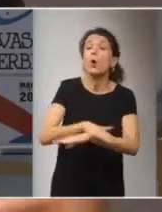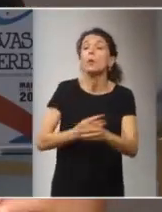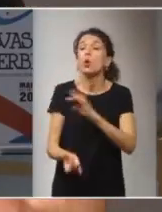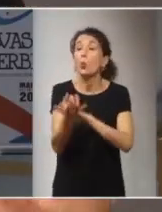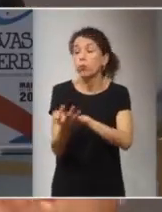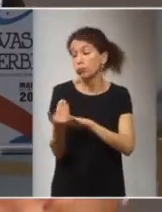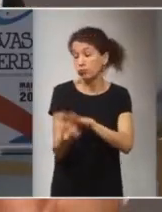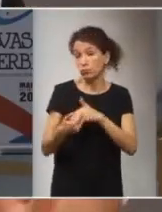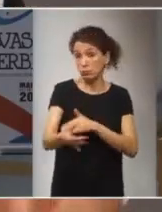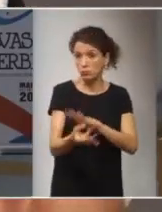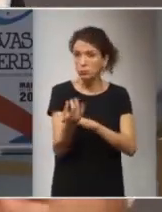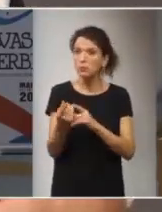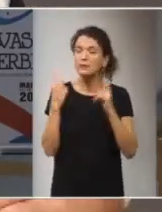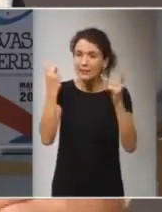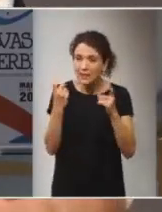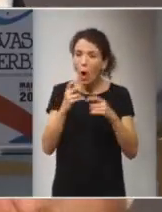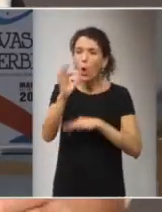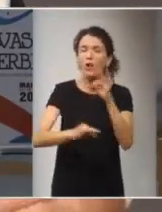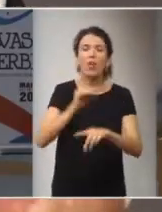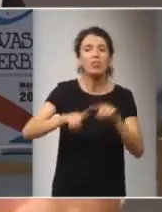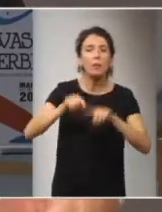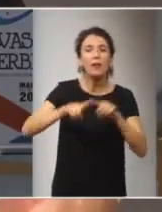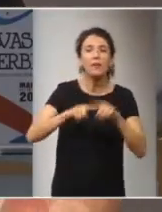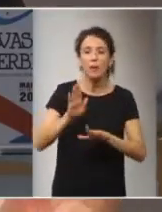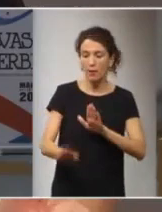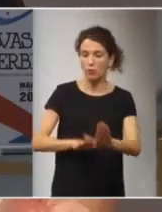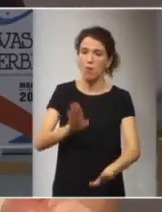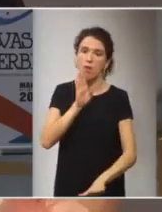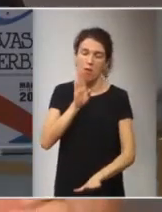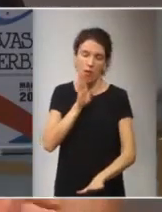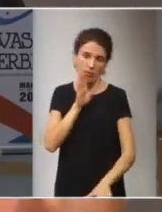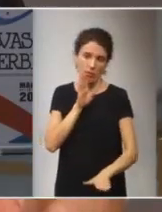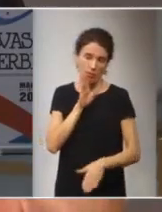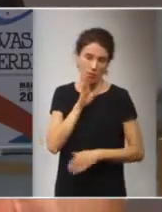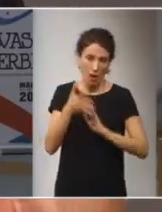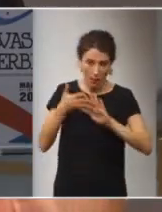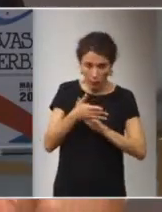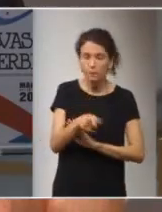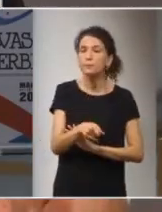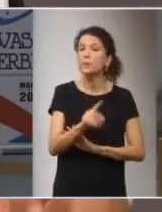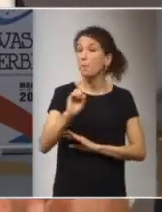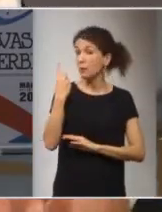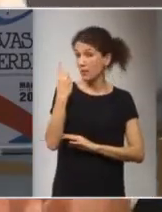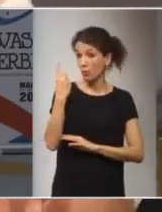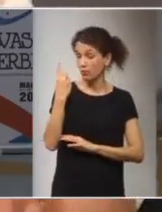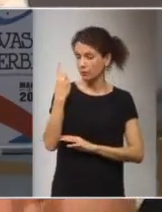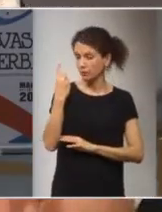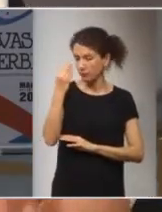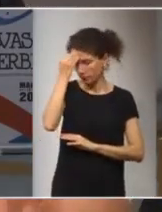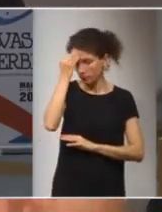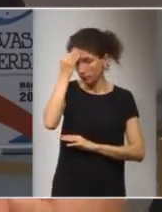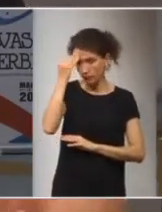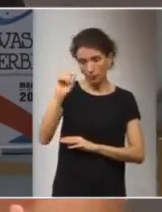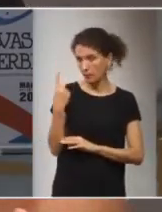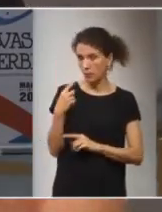que vengan vayan tendiendo a organizarse en función de esos pasos que hay que dar entonces lo primero que tenemos que pensar